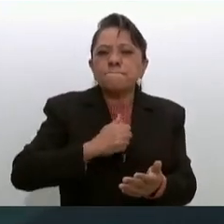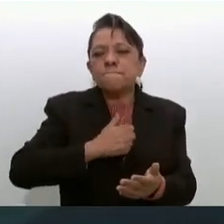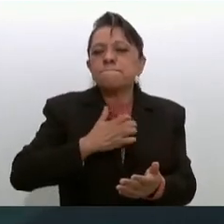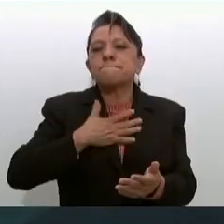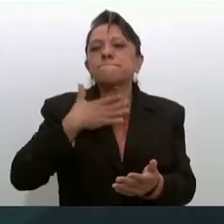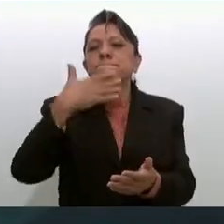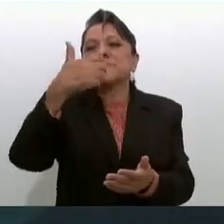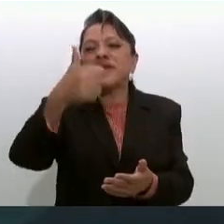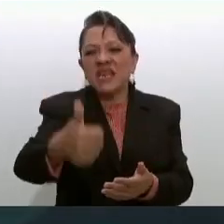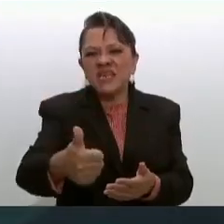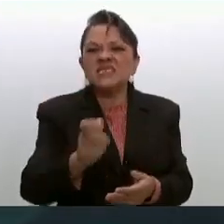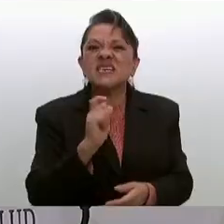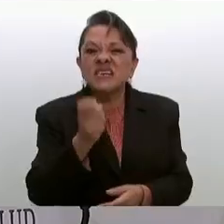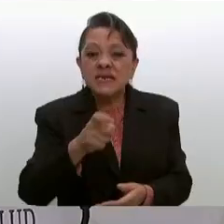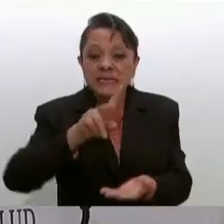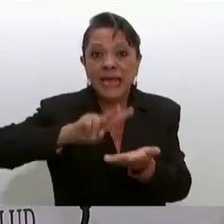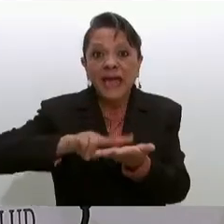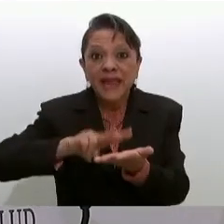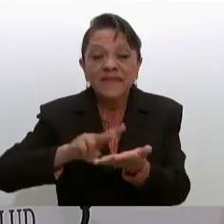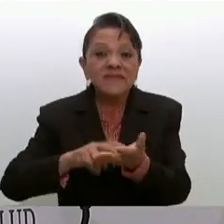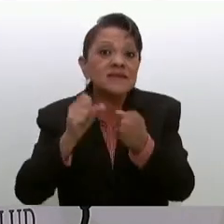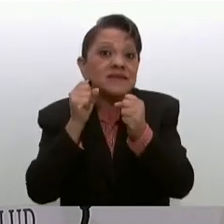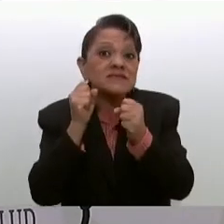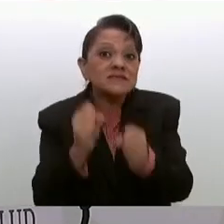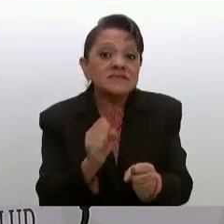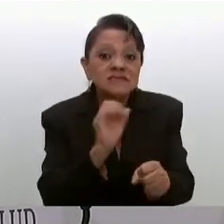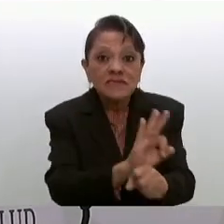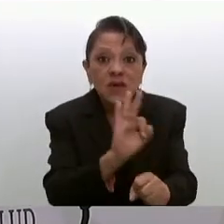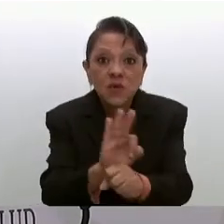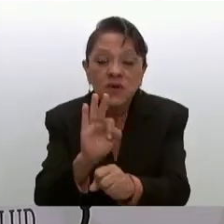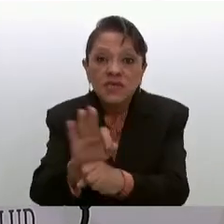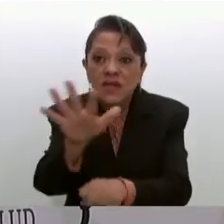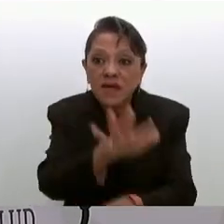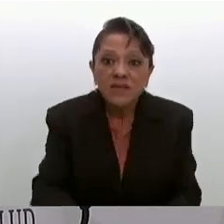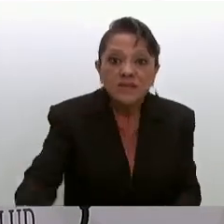En garantizar la seguridad a la